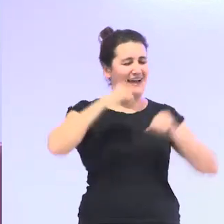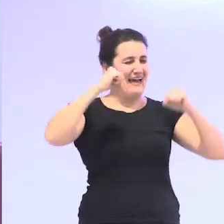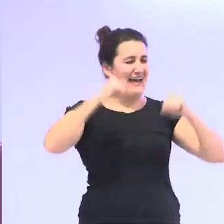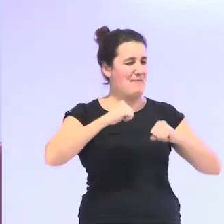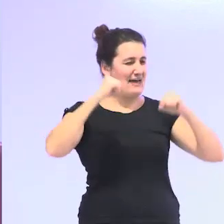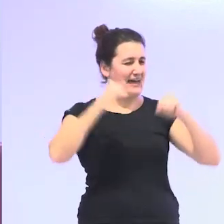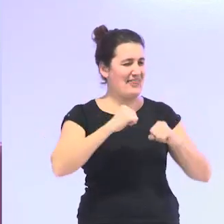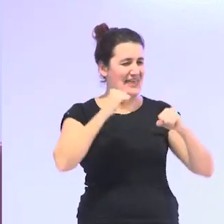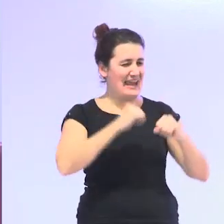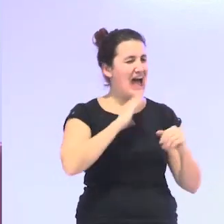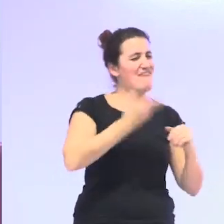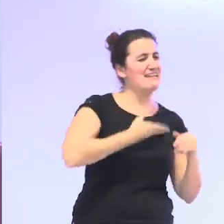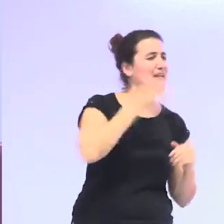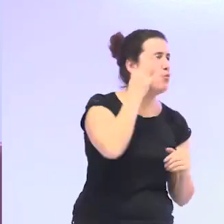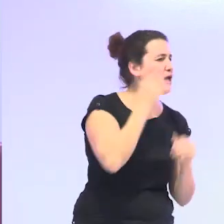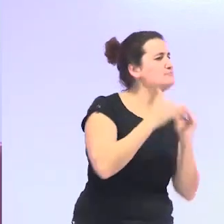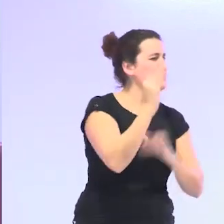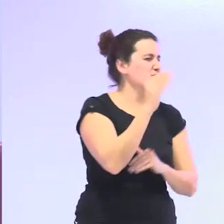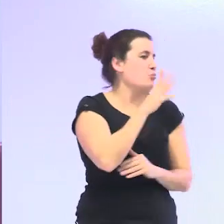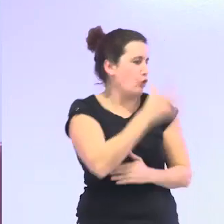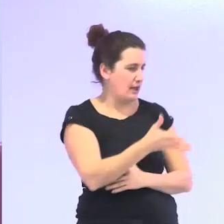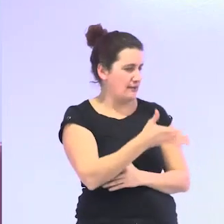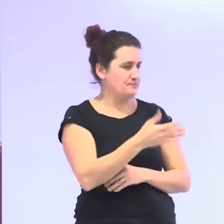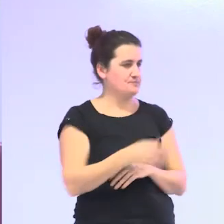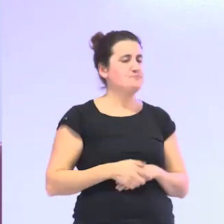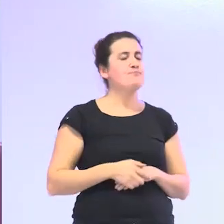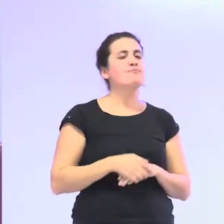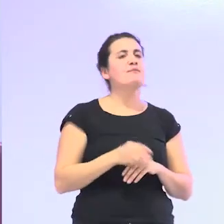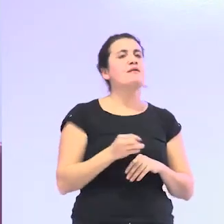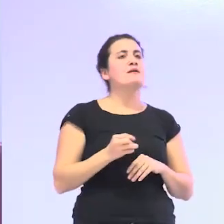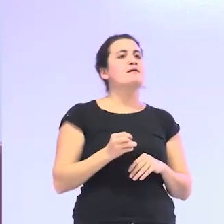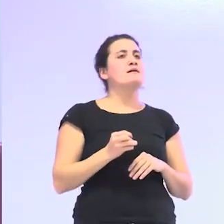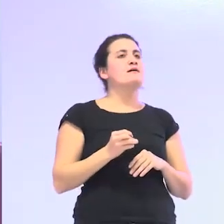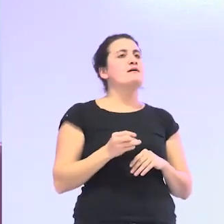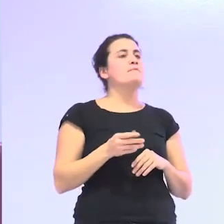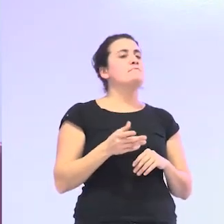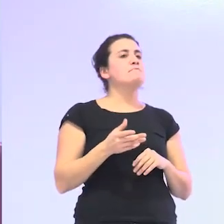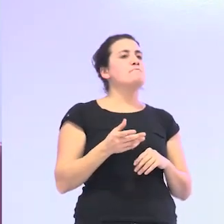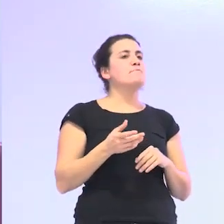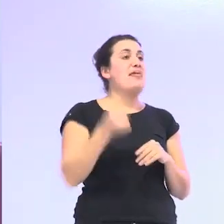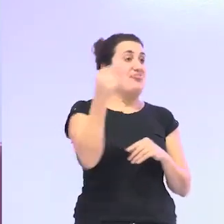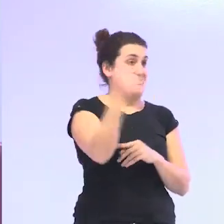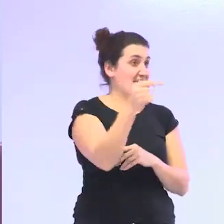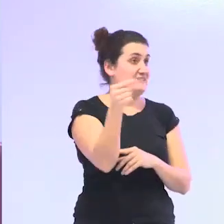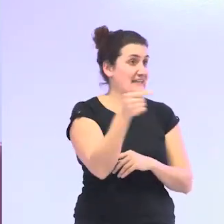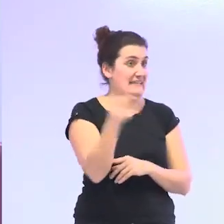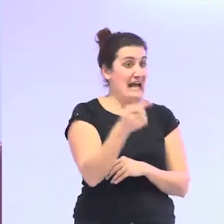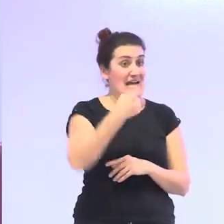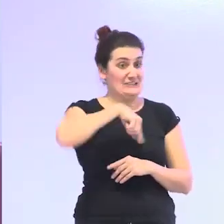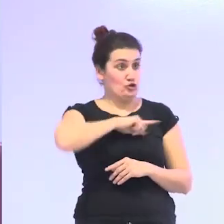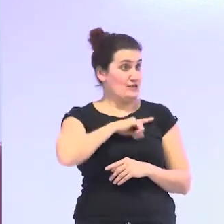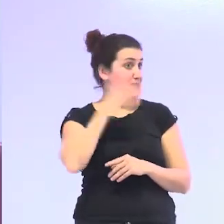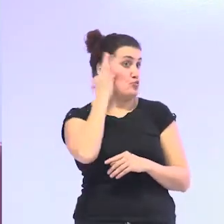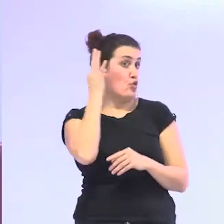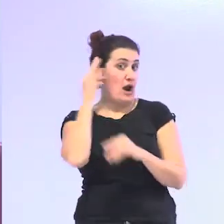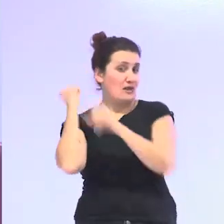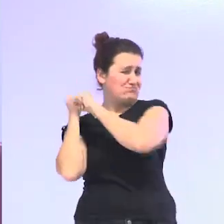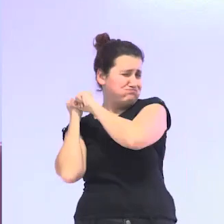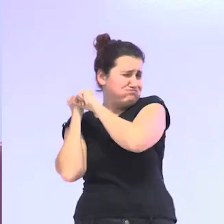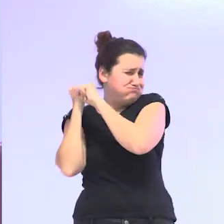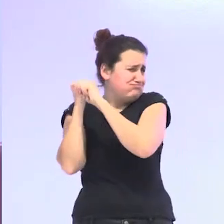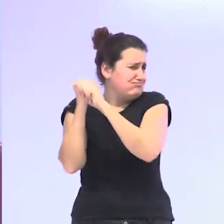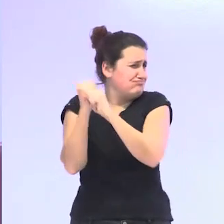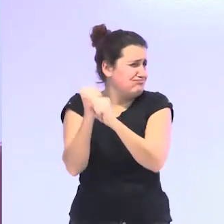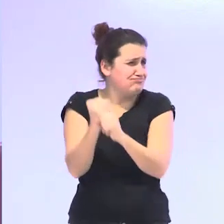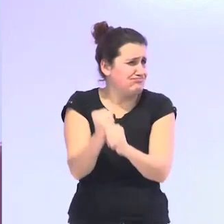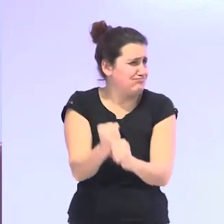afecta más a las mujeres que a los hombres fundamentalmente os voy a plantear ciertas desventajas que arrastramos que acumulamos las mujeres